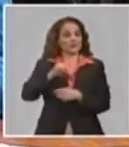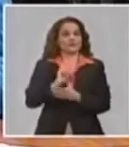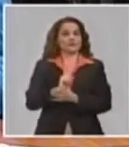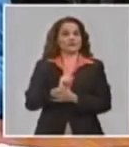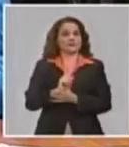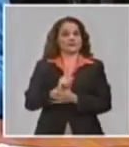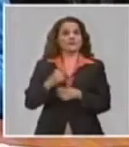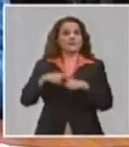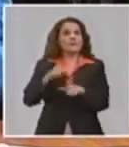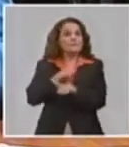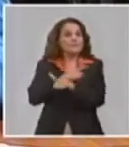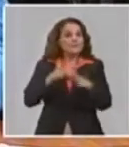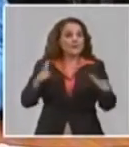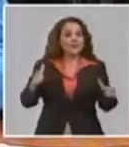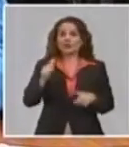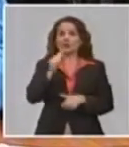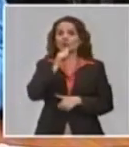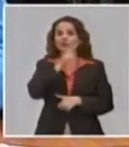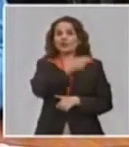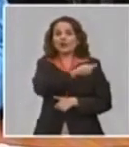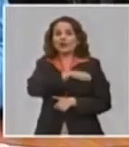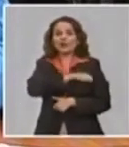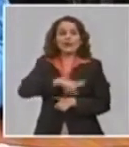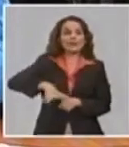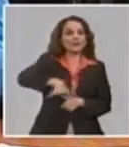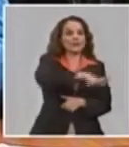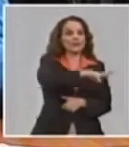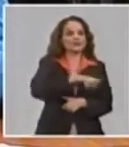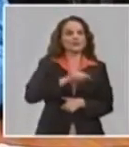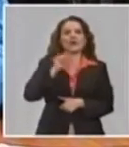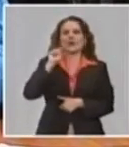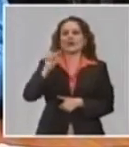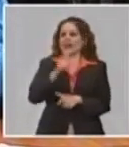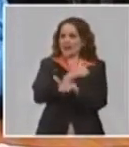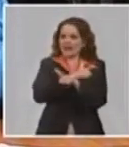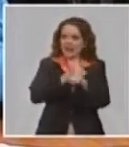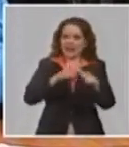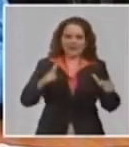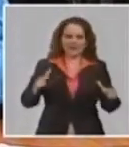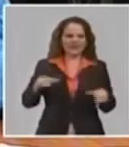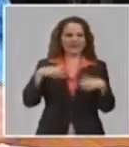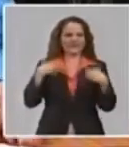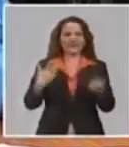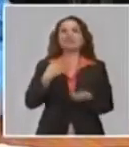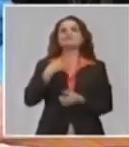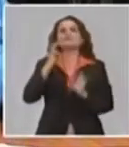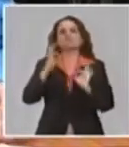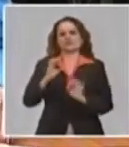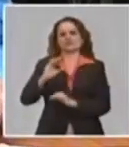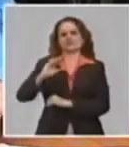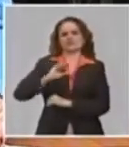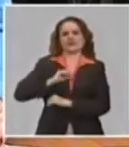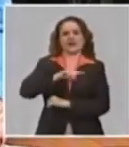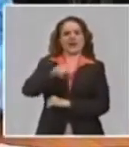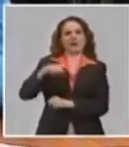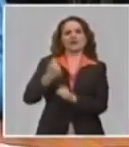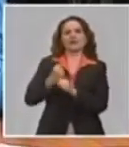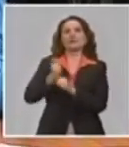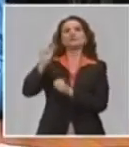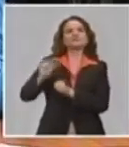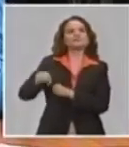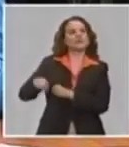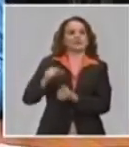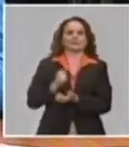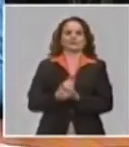de las dudas que tenemos nosotros de la población son mayoritarias en estos momentos el tema del